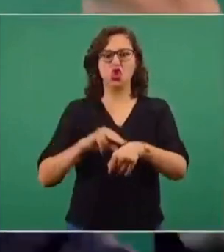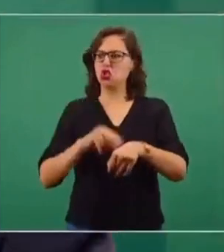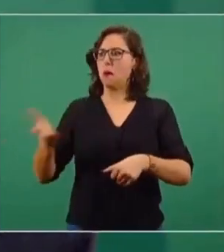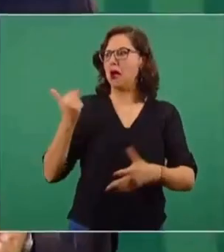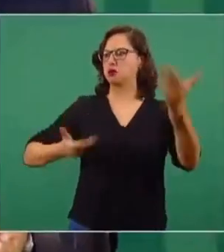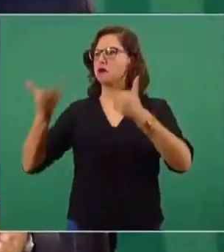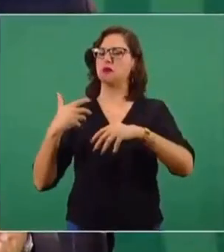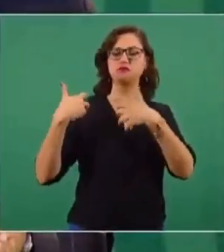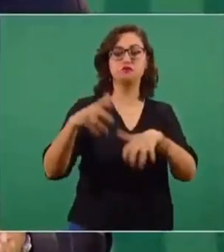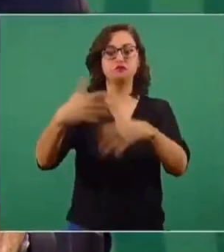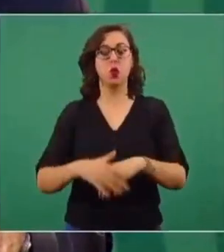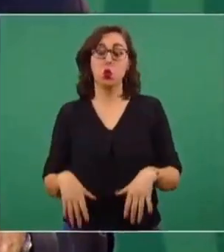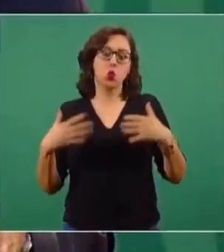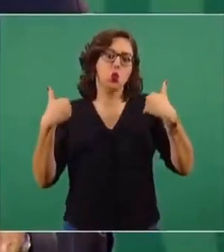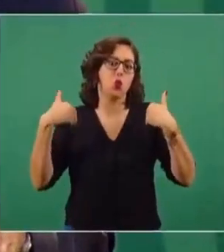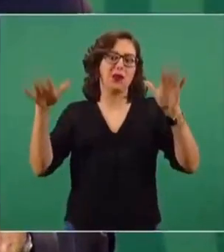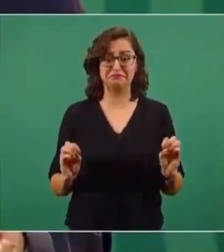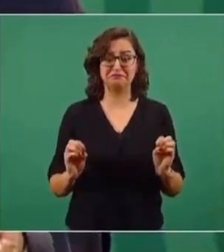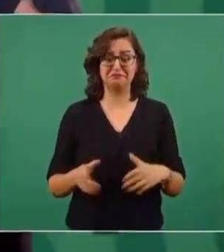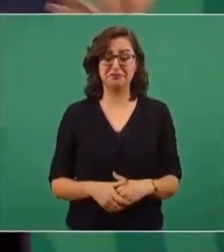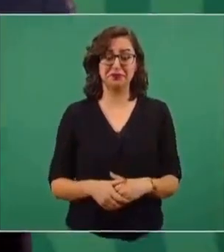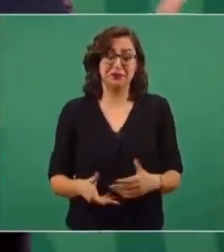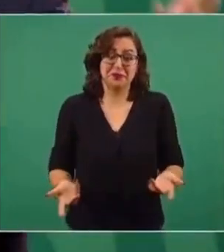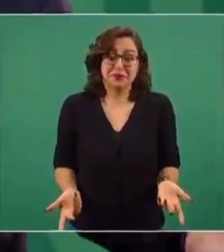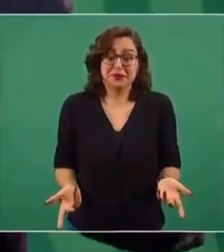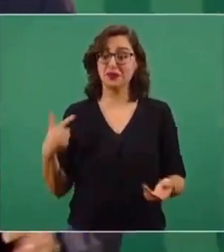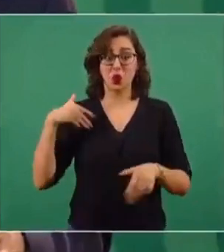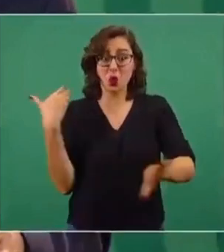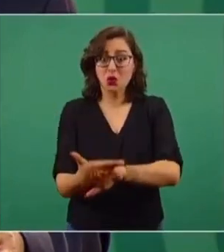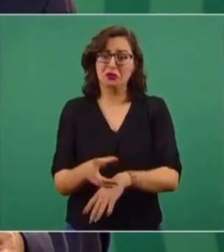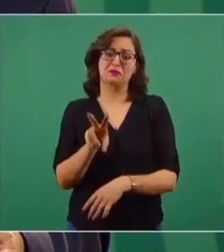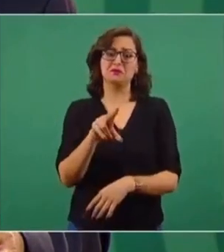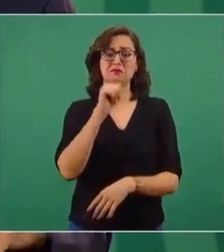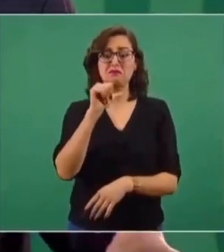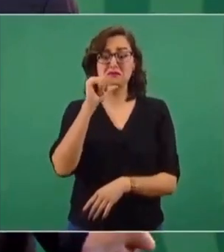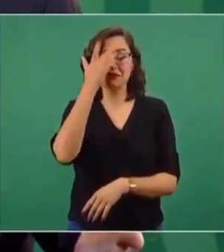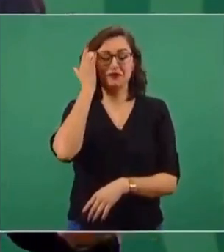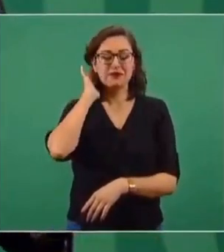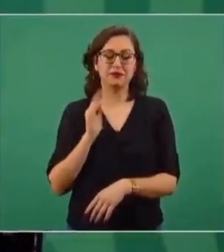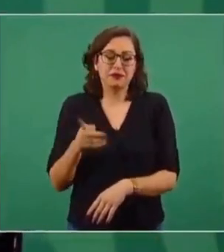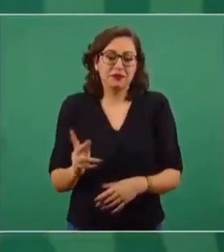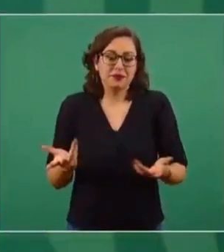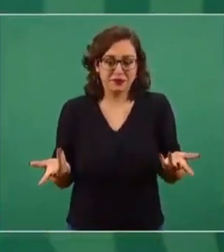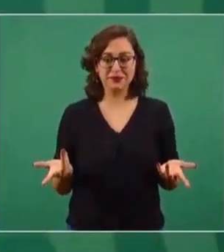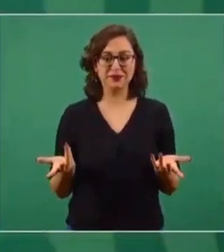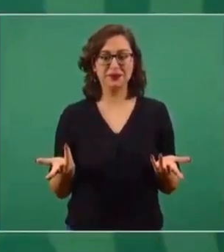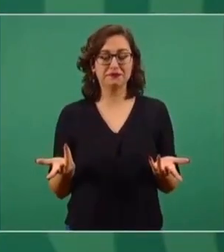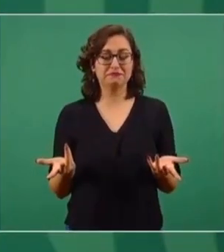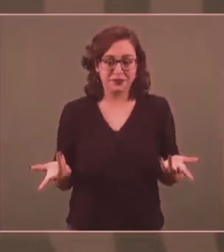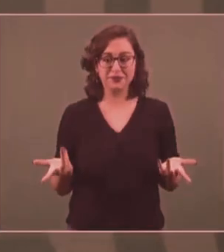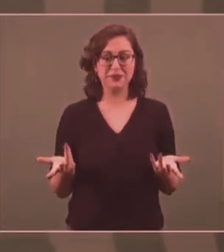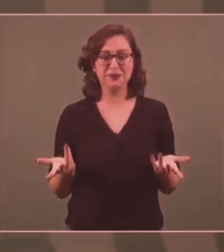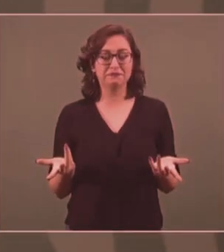protestar, saldrían cientos, miles. No es que yo esté en contra de ellos, es que no